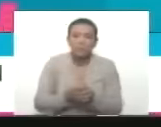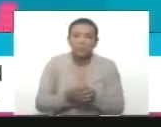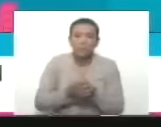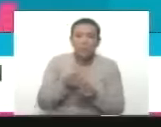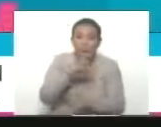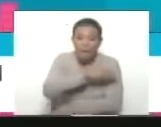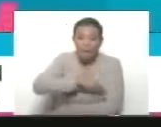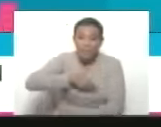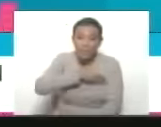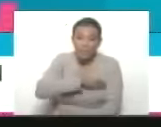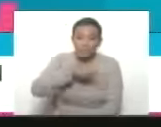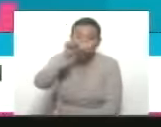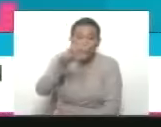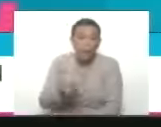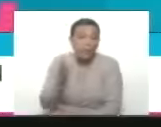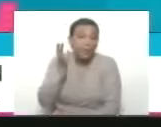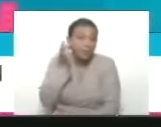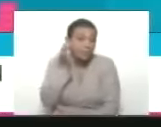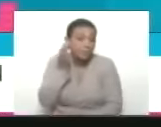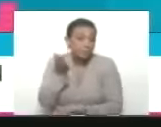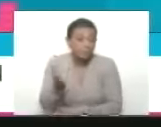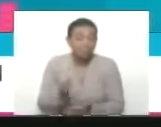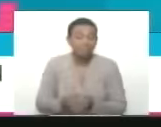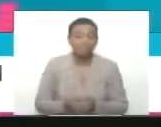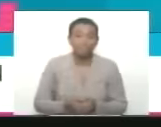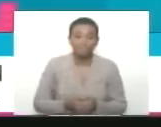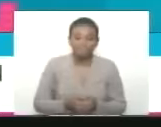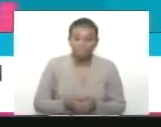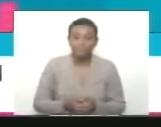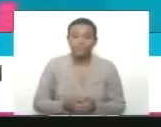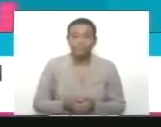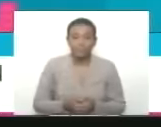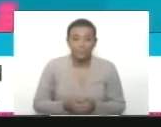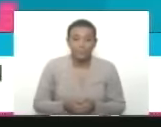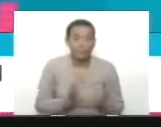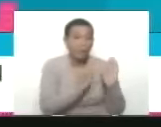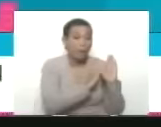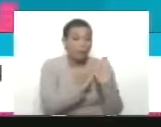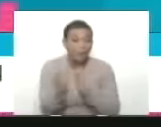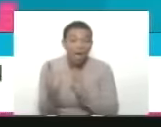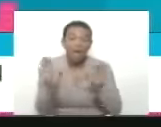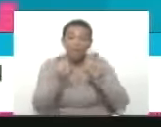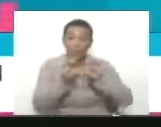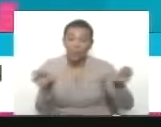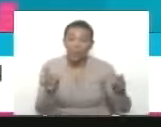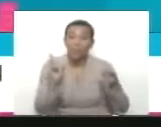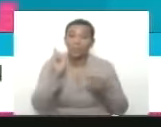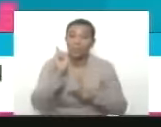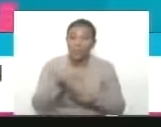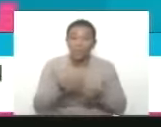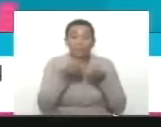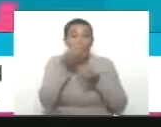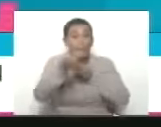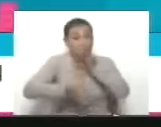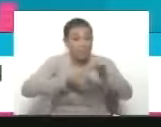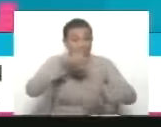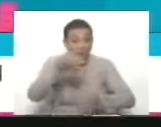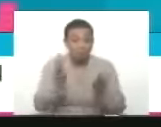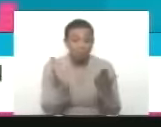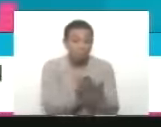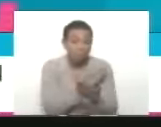que es la gran misión Venezuela mujer aquí están los programas educativos que ya serán explicados